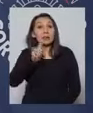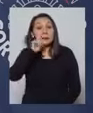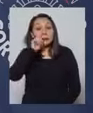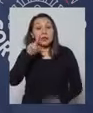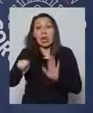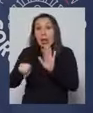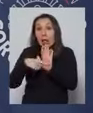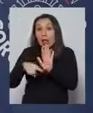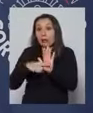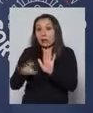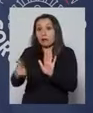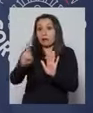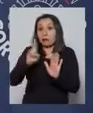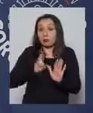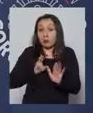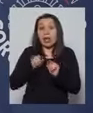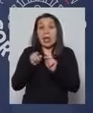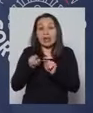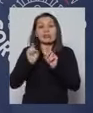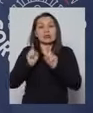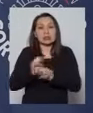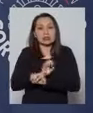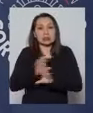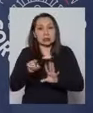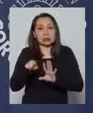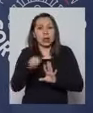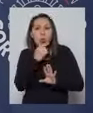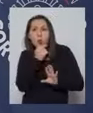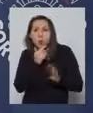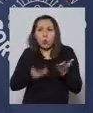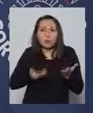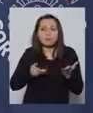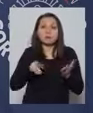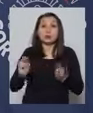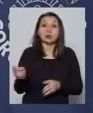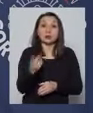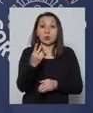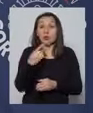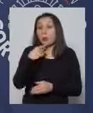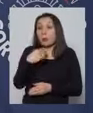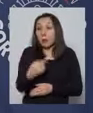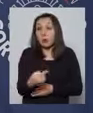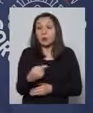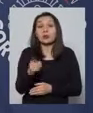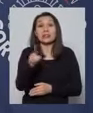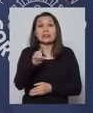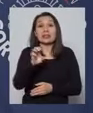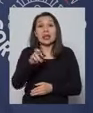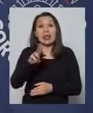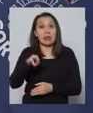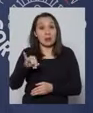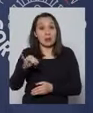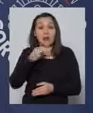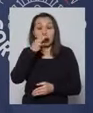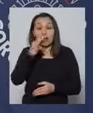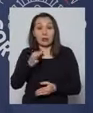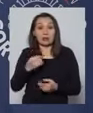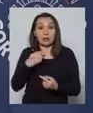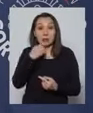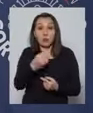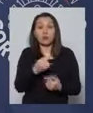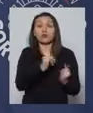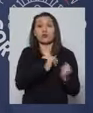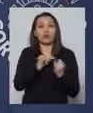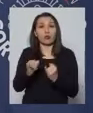tomó fue negativa porque eso había quedado en la duda. Lo segundo, ante la consulta suya, la Seremi de Salud,